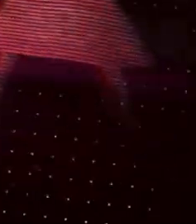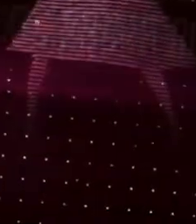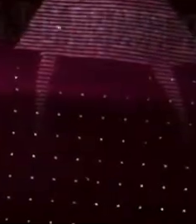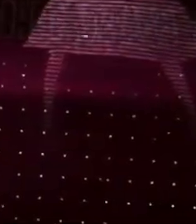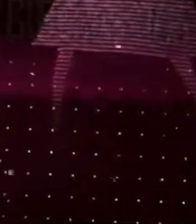¡Gracias! ¡Gracias! ¡Gracias! ¡Gracias!